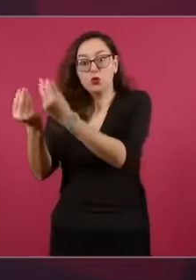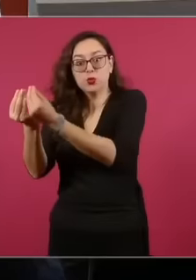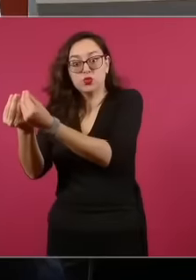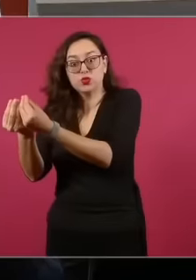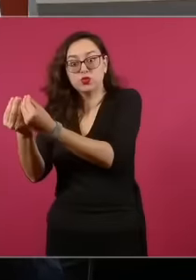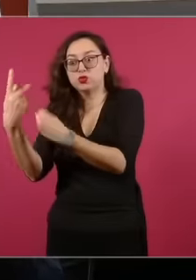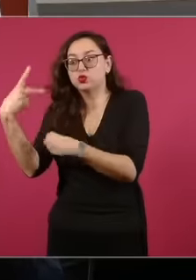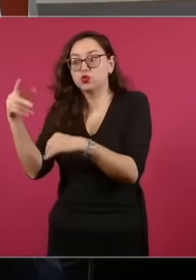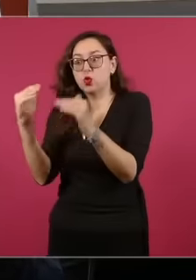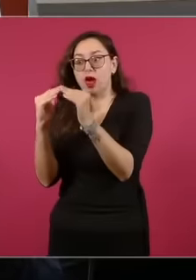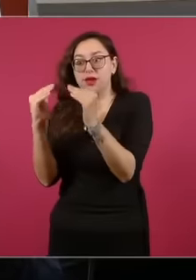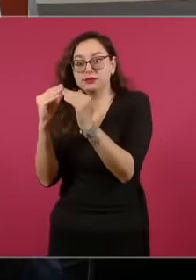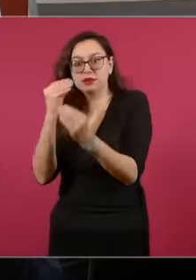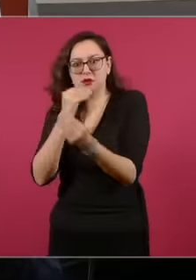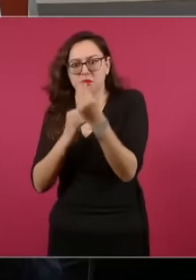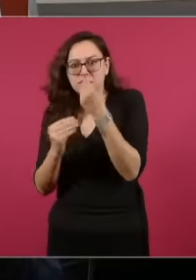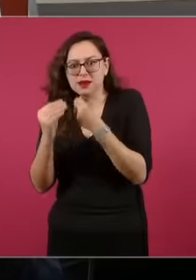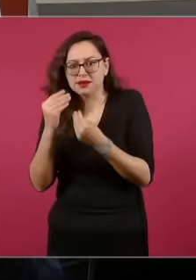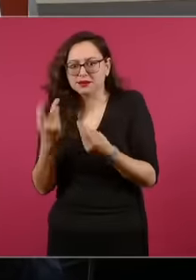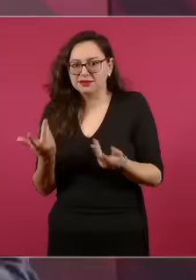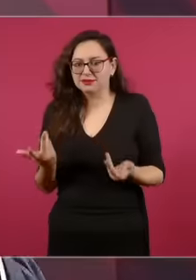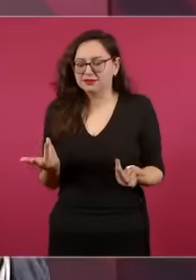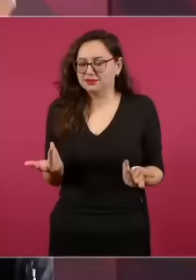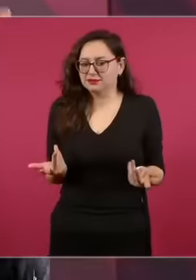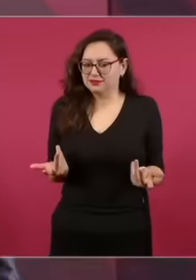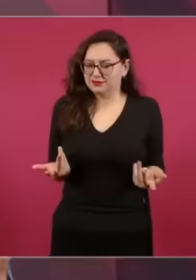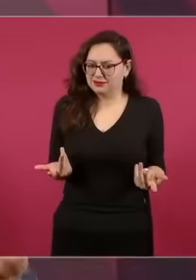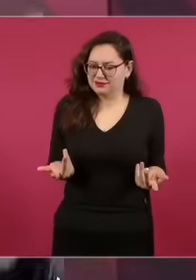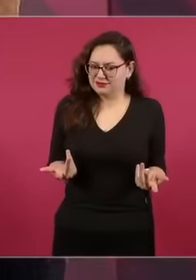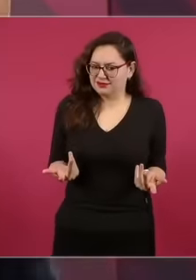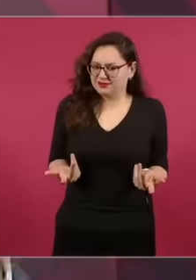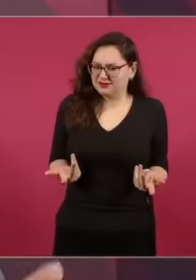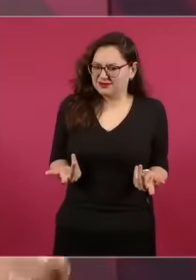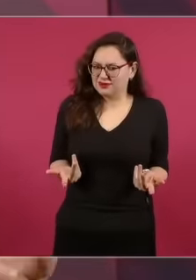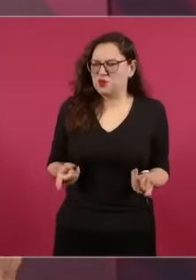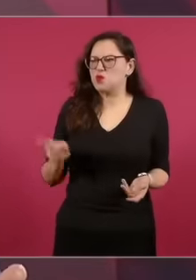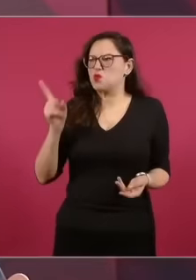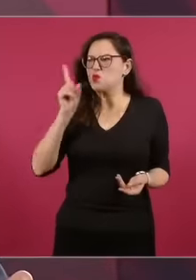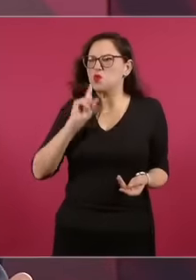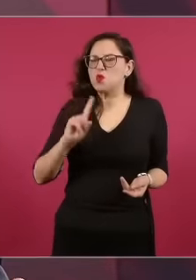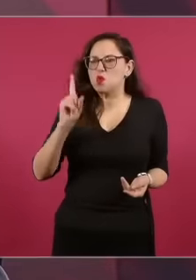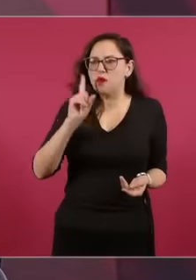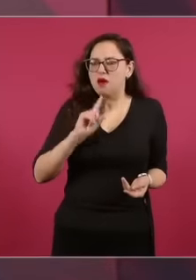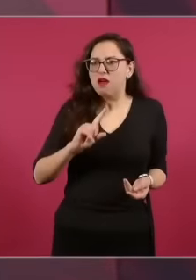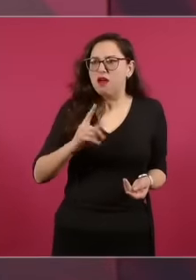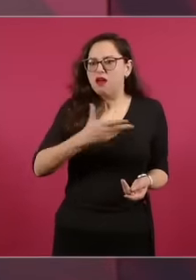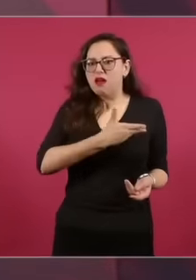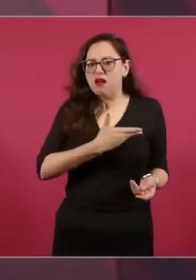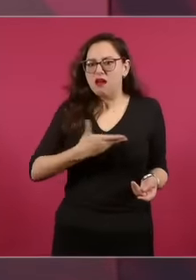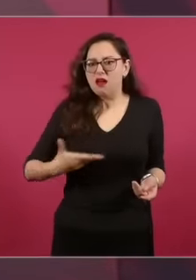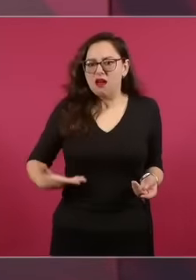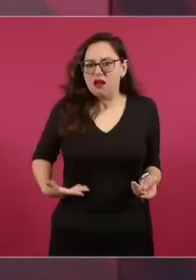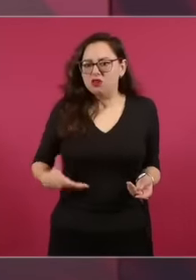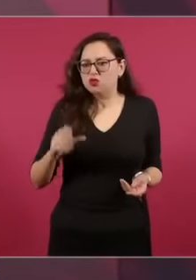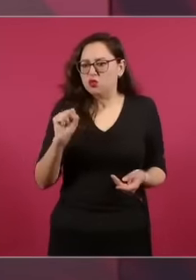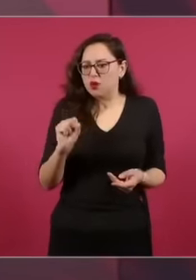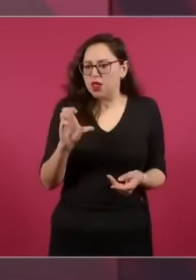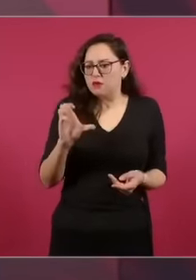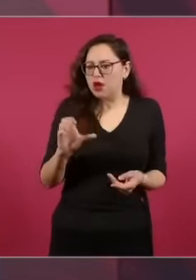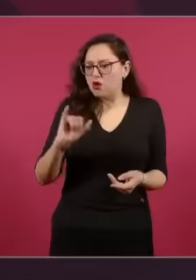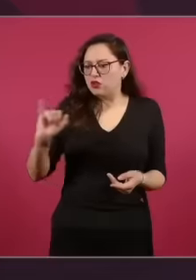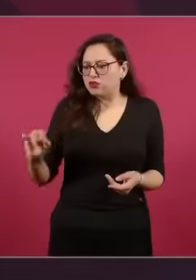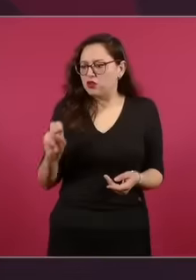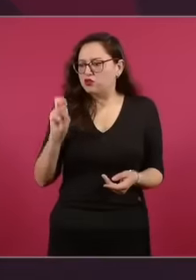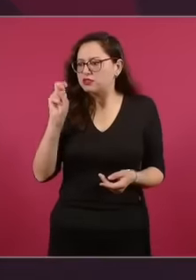que tiene que hacer la presidenta y un